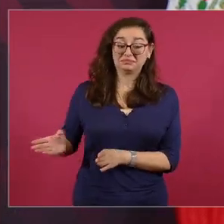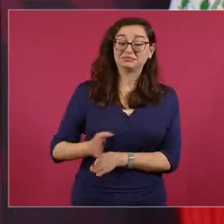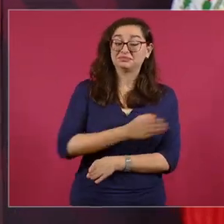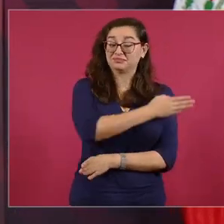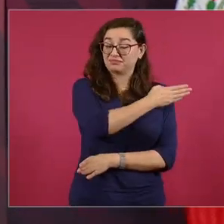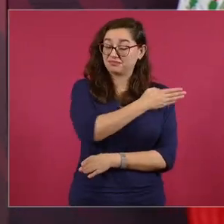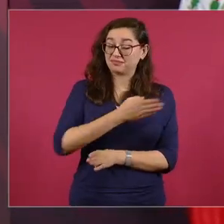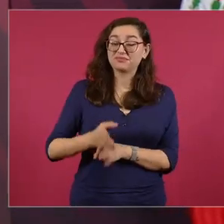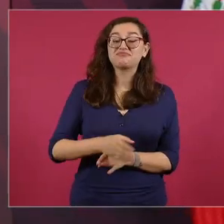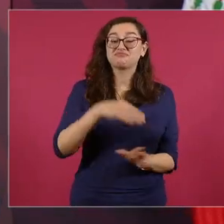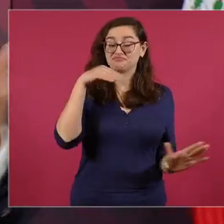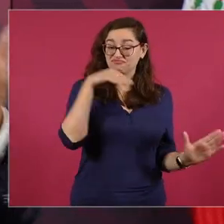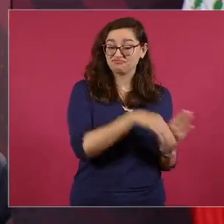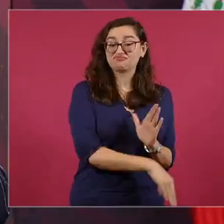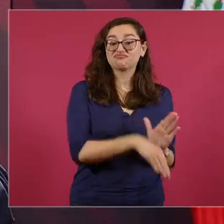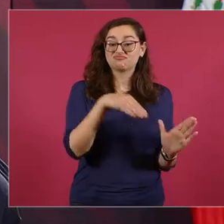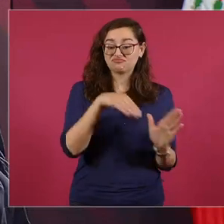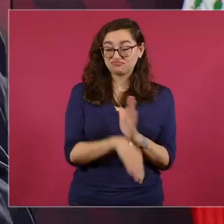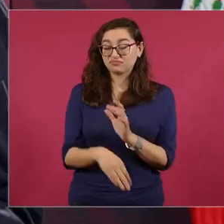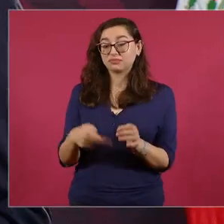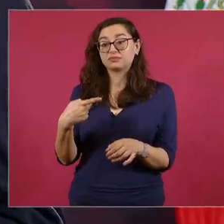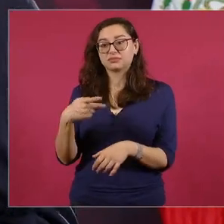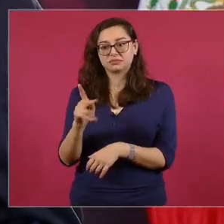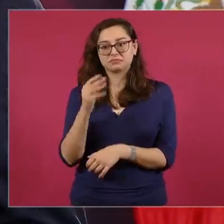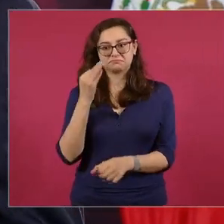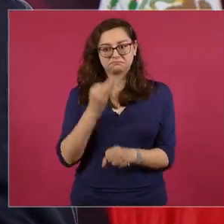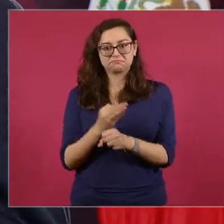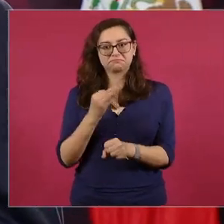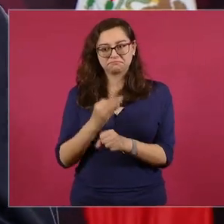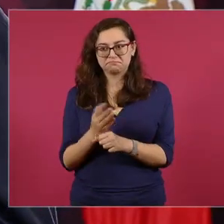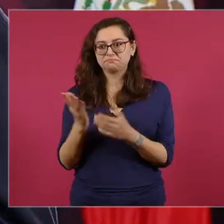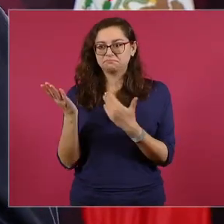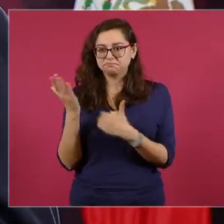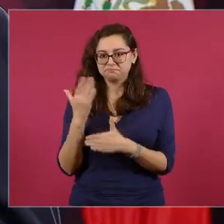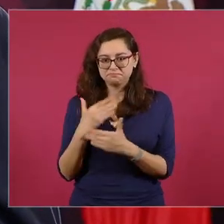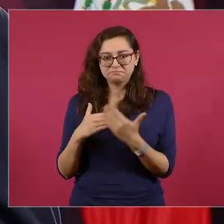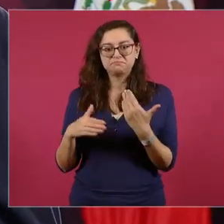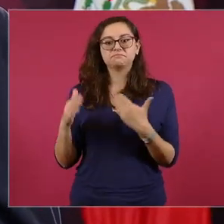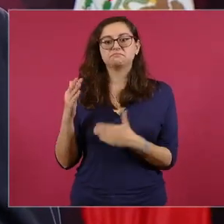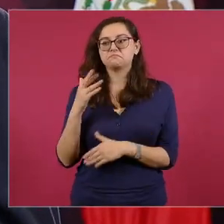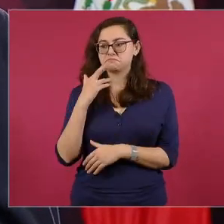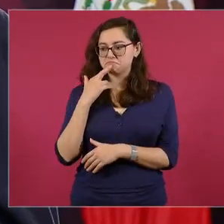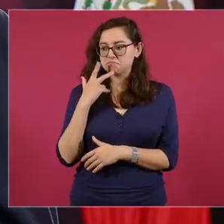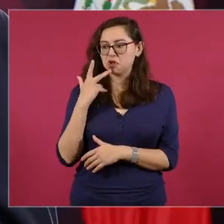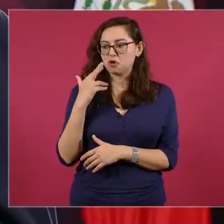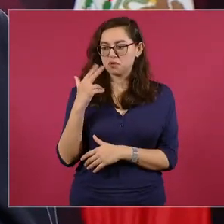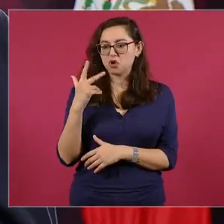México está en pleno renacimiento